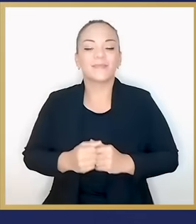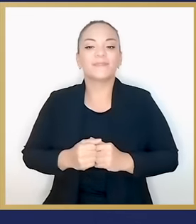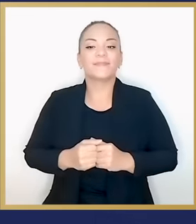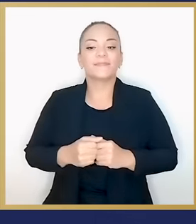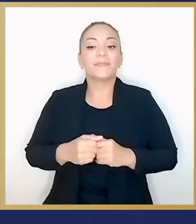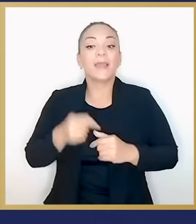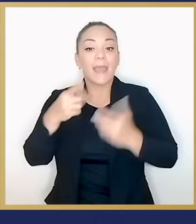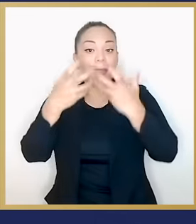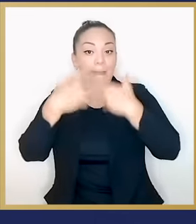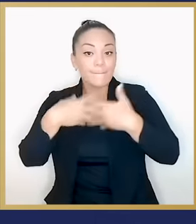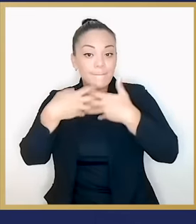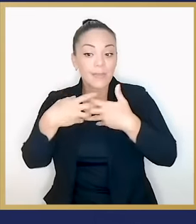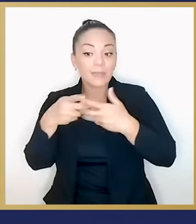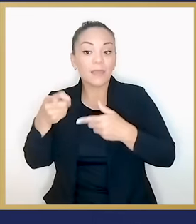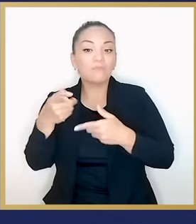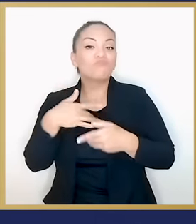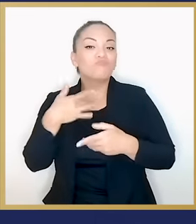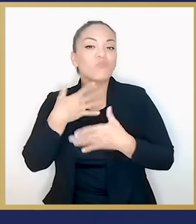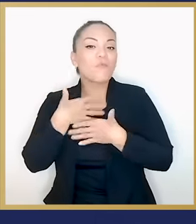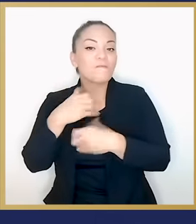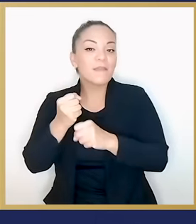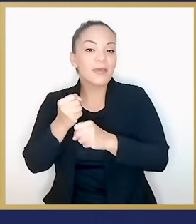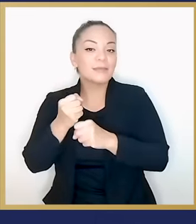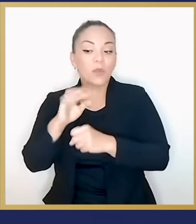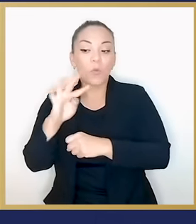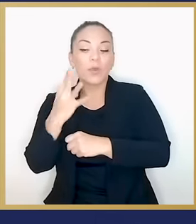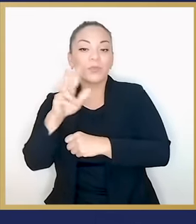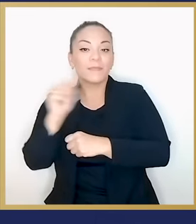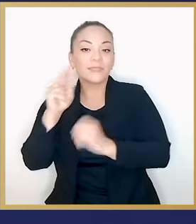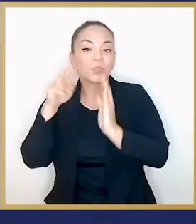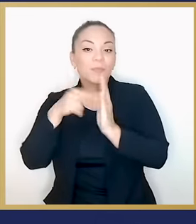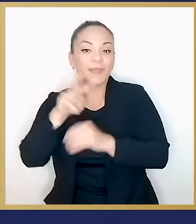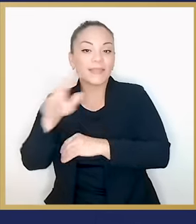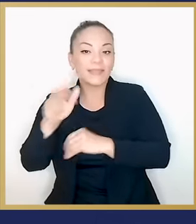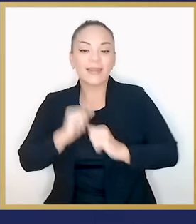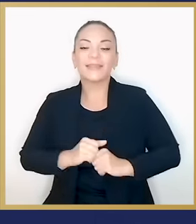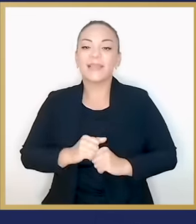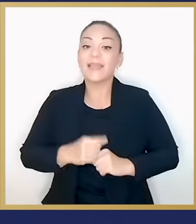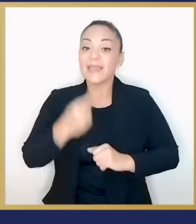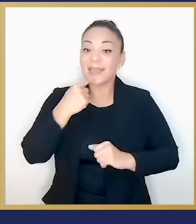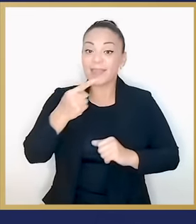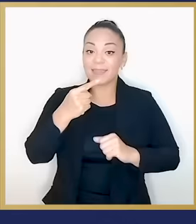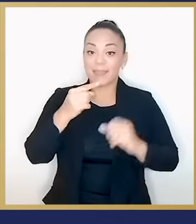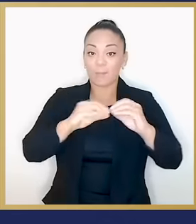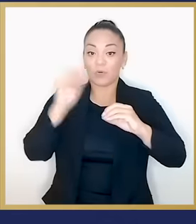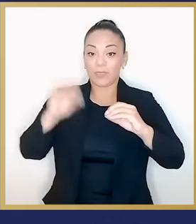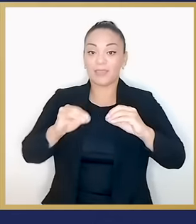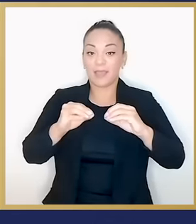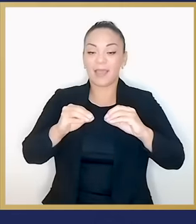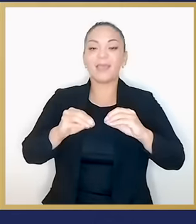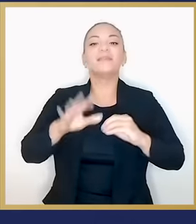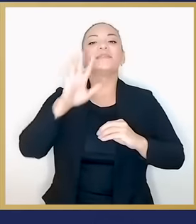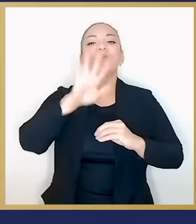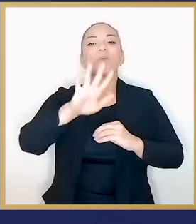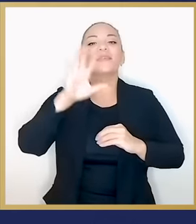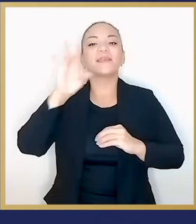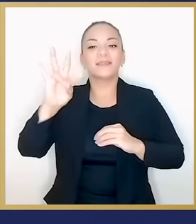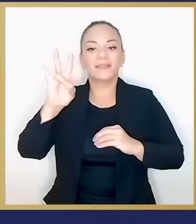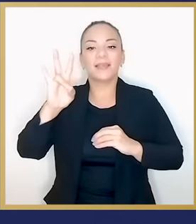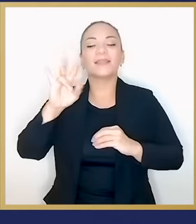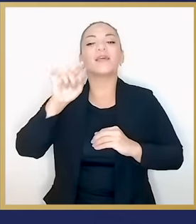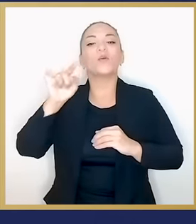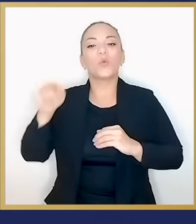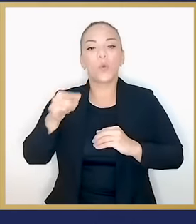empresariales para el cuarto trimestre 2023. Y dicho índice alcanzó un valor de 57